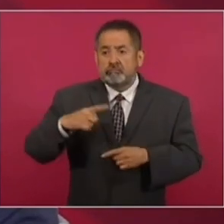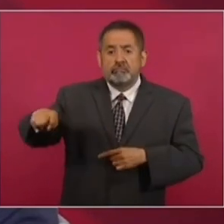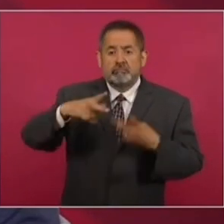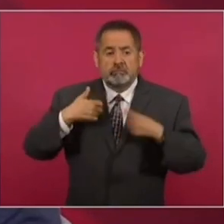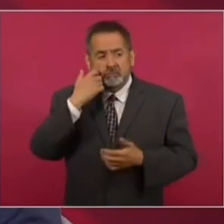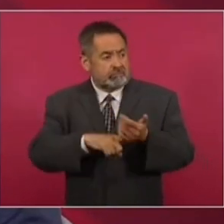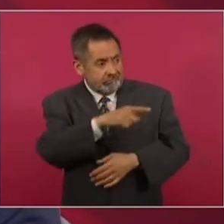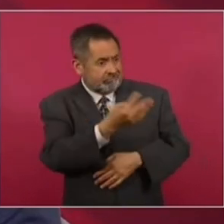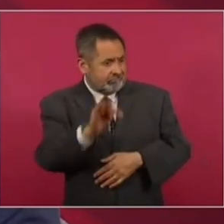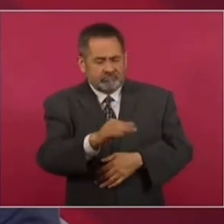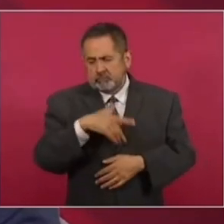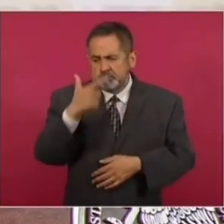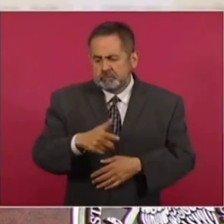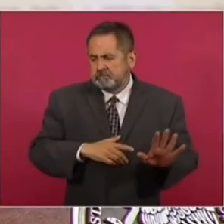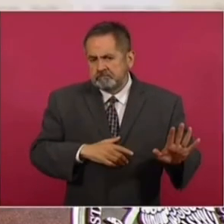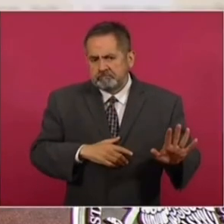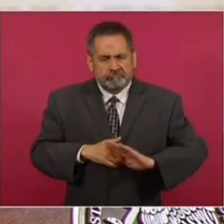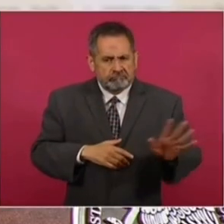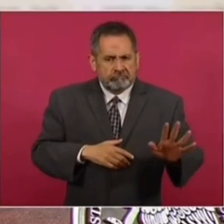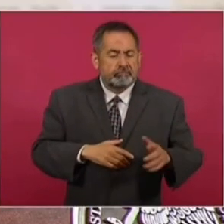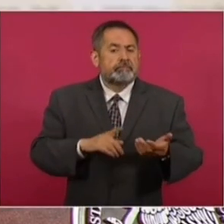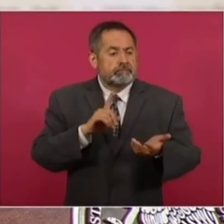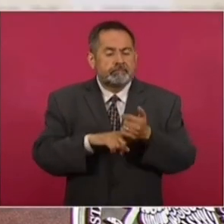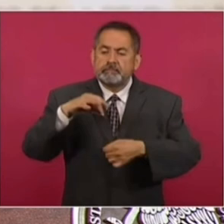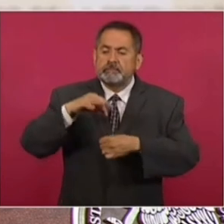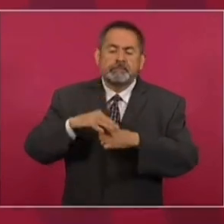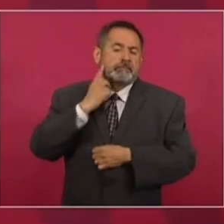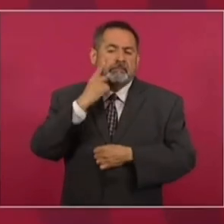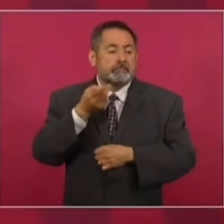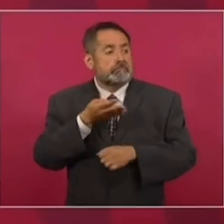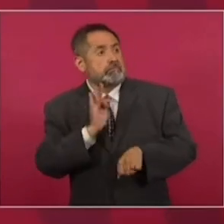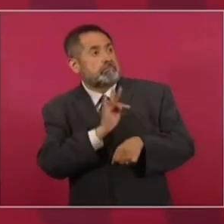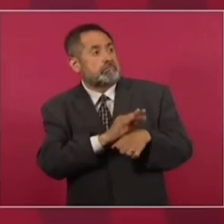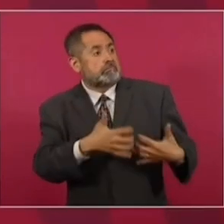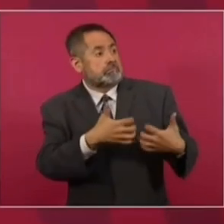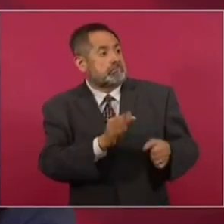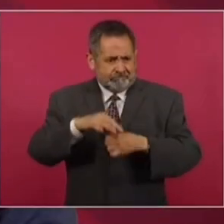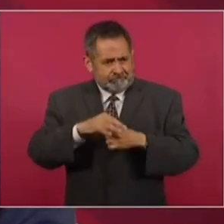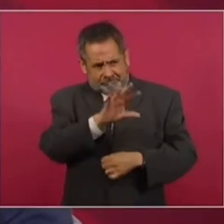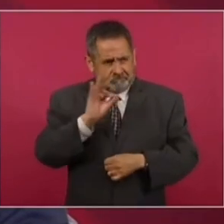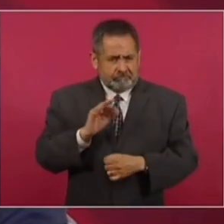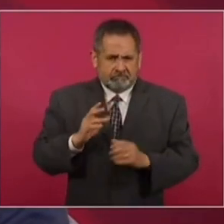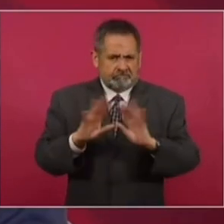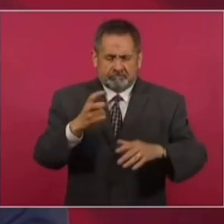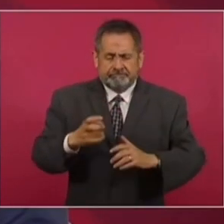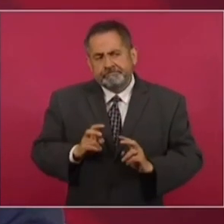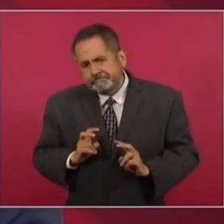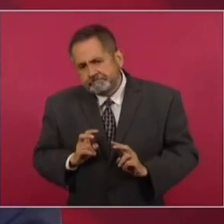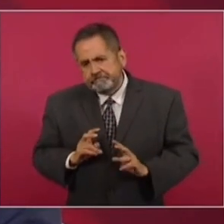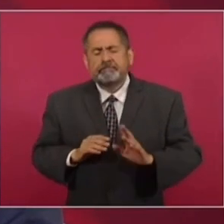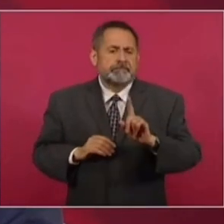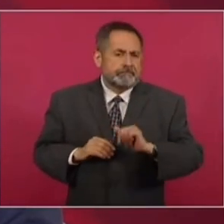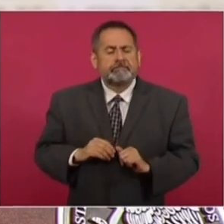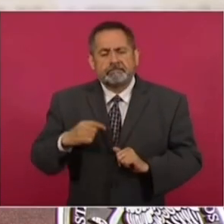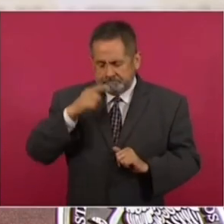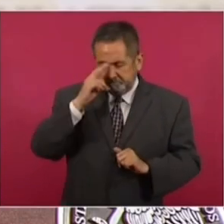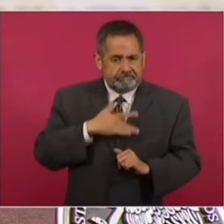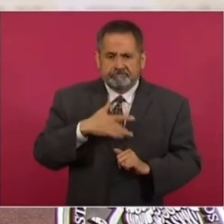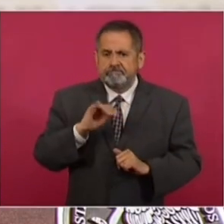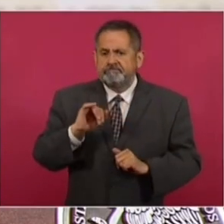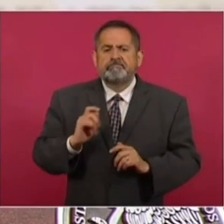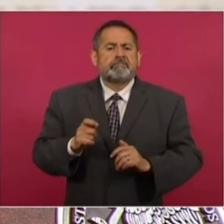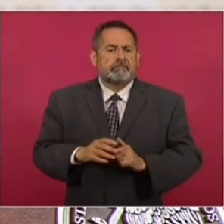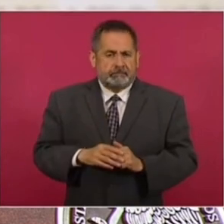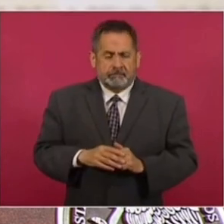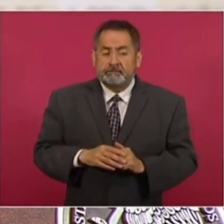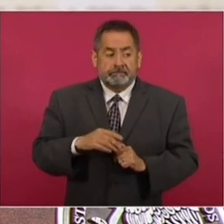quiere eso, no se elige a los diputados para proteger a empresas extranjeras. Entonces, yo siento que